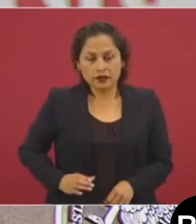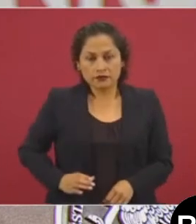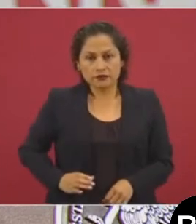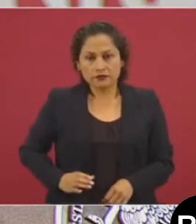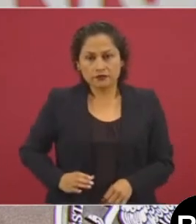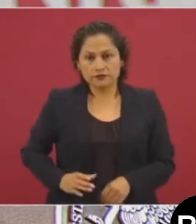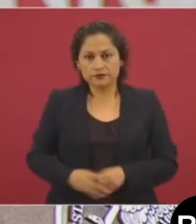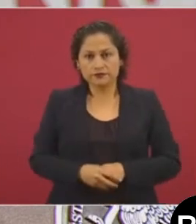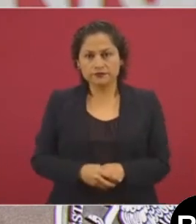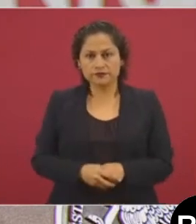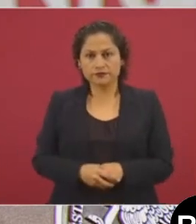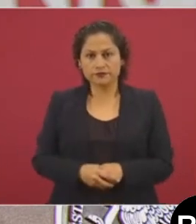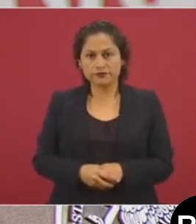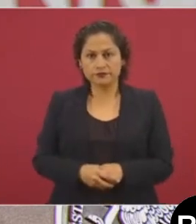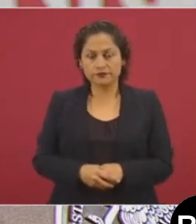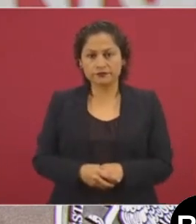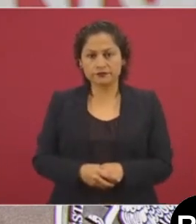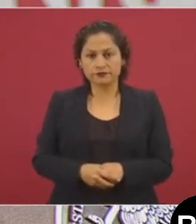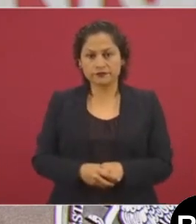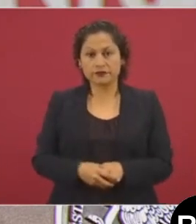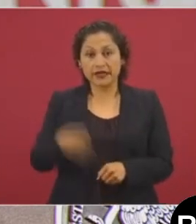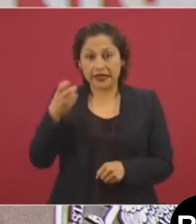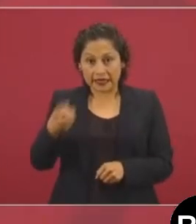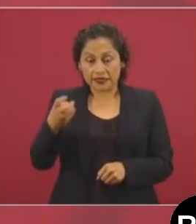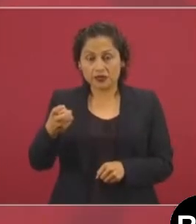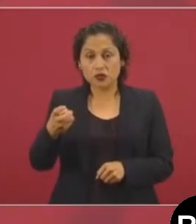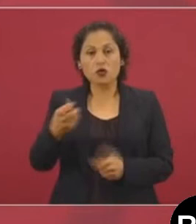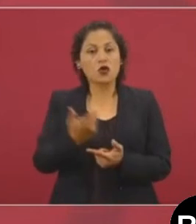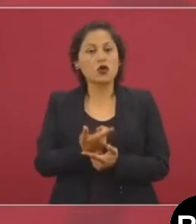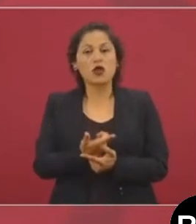que haya completa libertad.